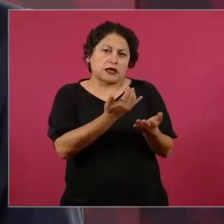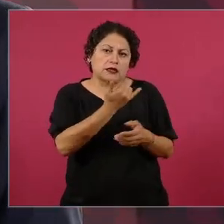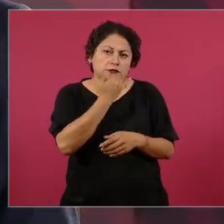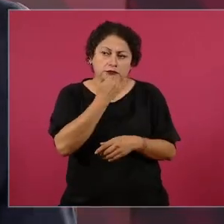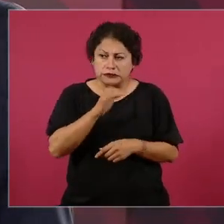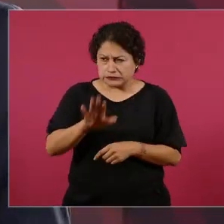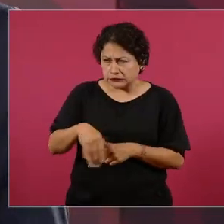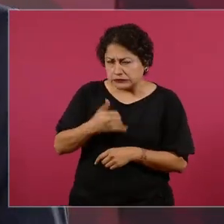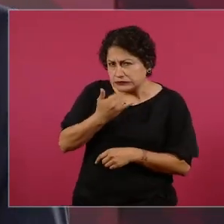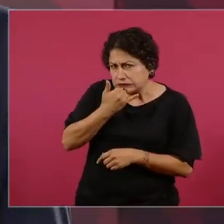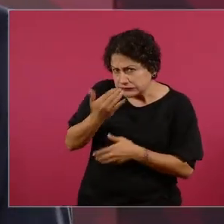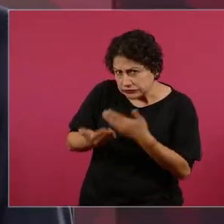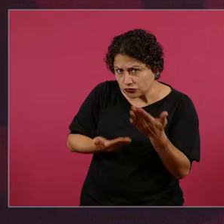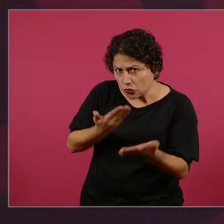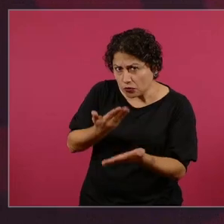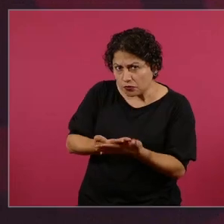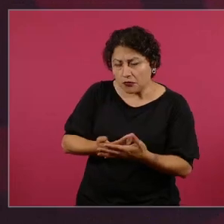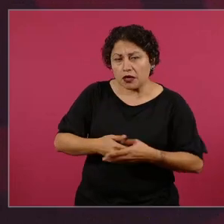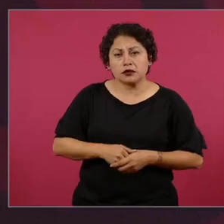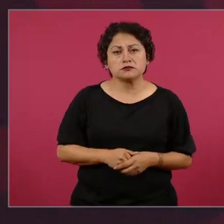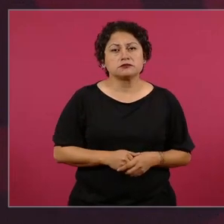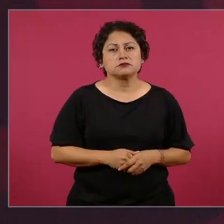que este